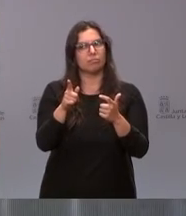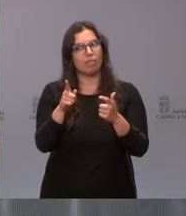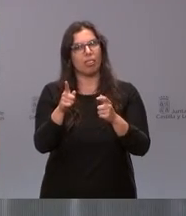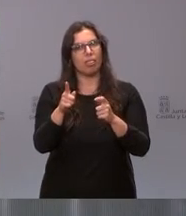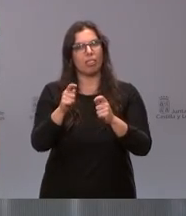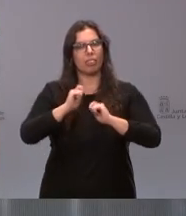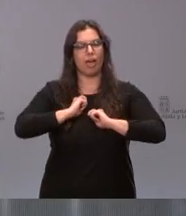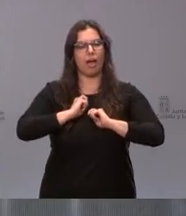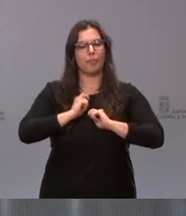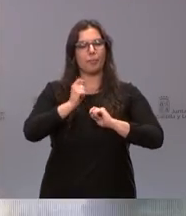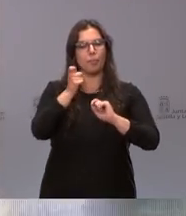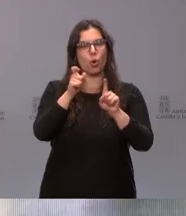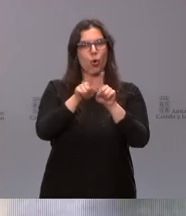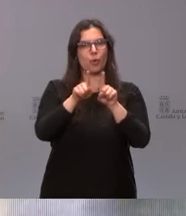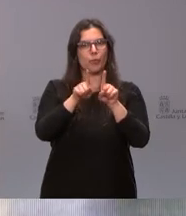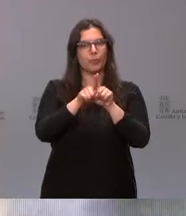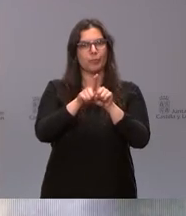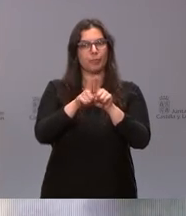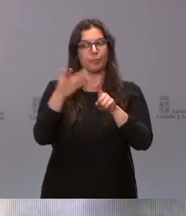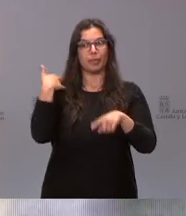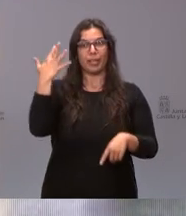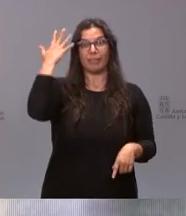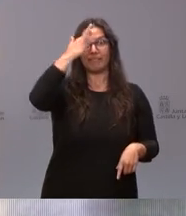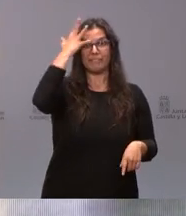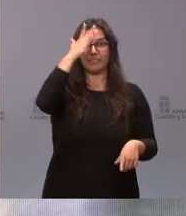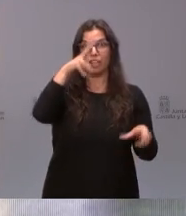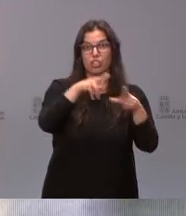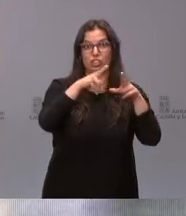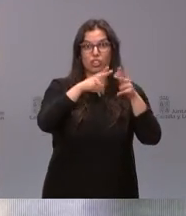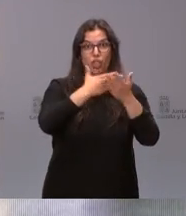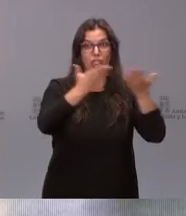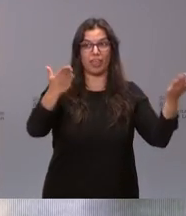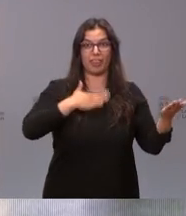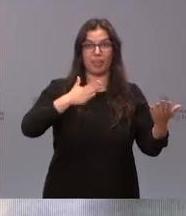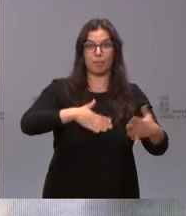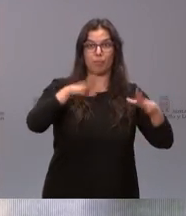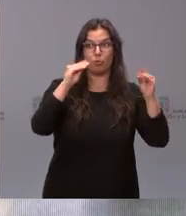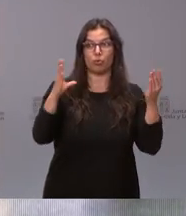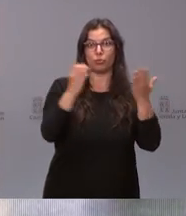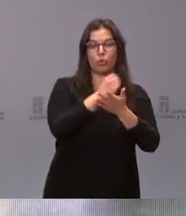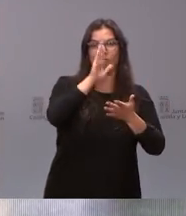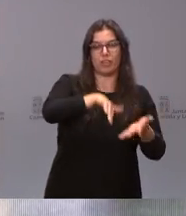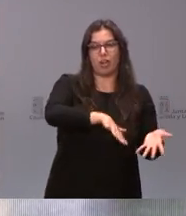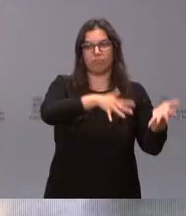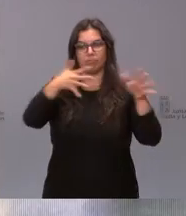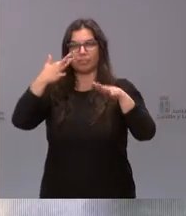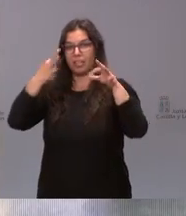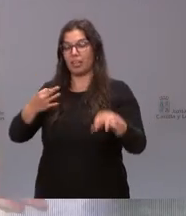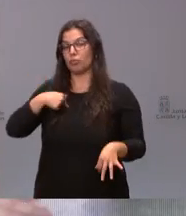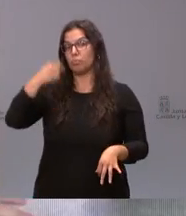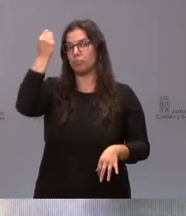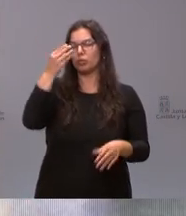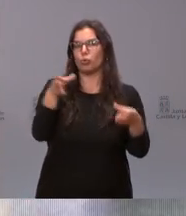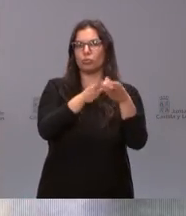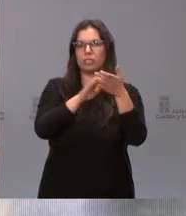el punto a lo que era una aspiración de toda la sociedad burgalesa que creo que ha cumplido la Junta de Castilla y León